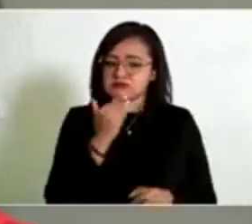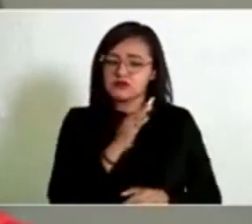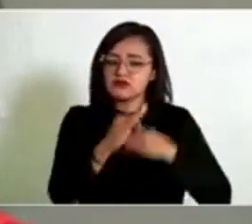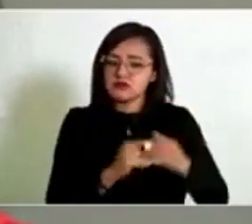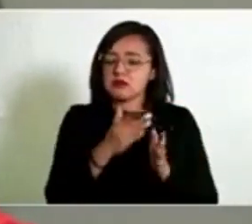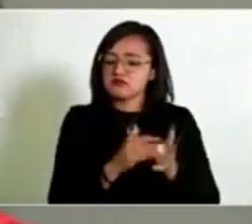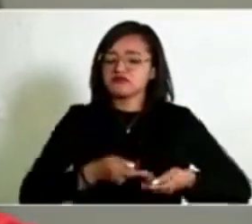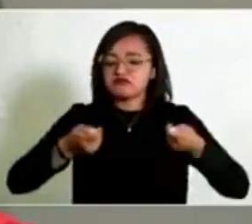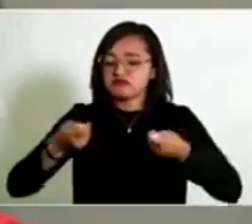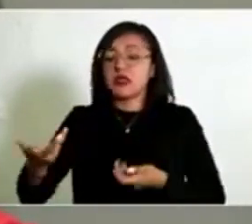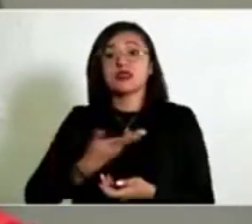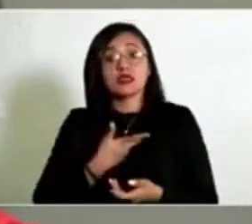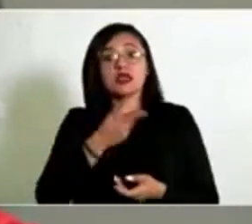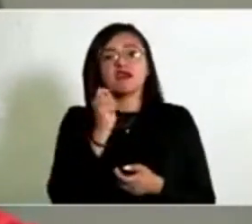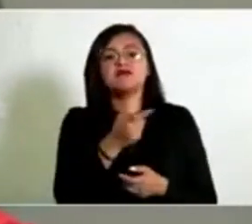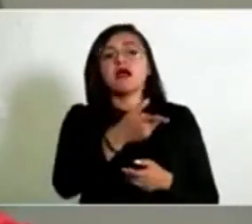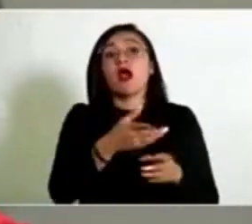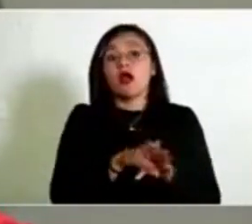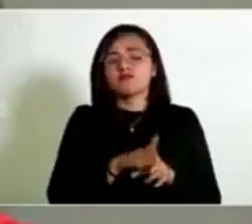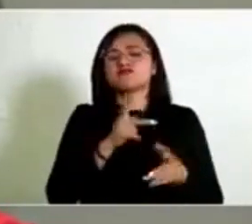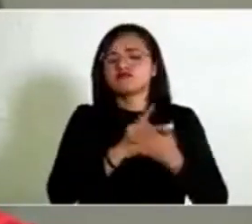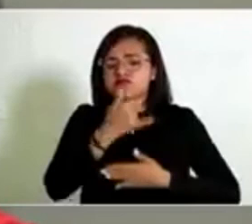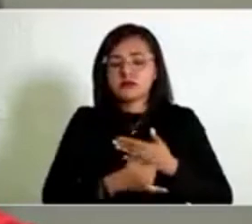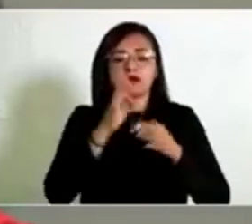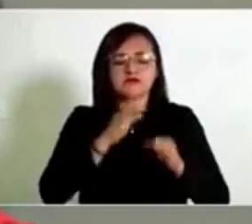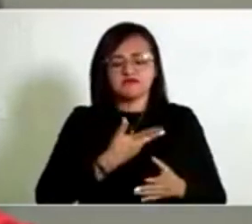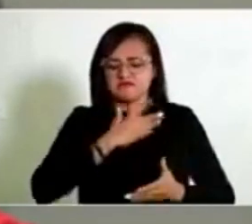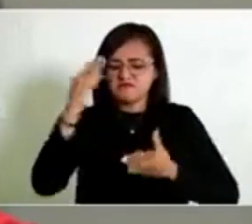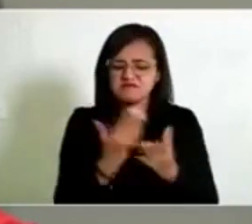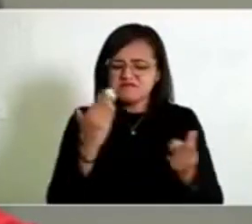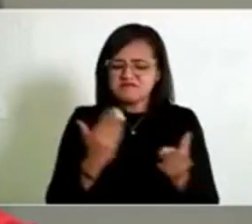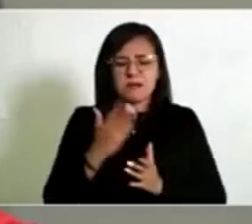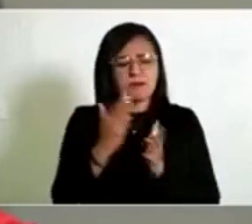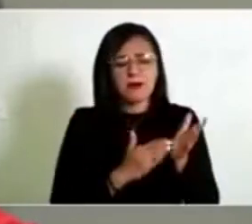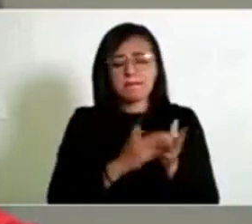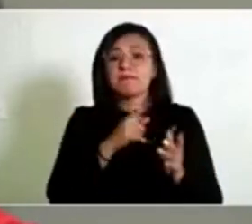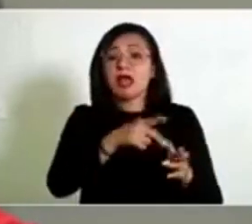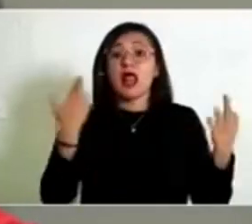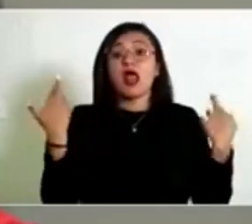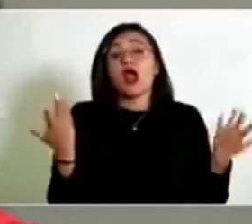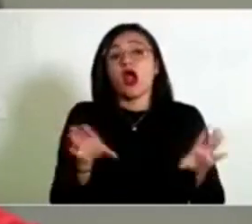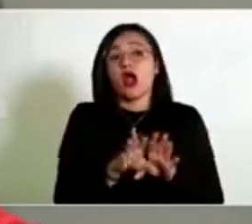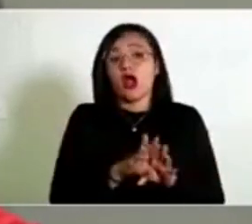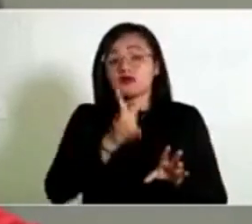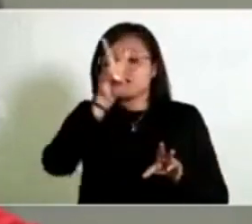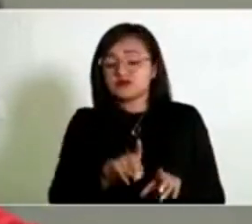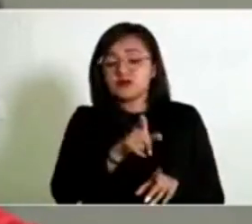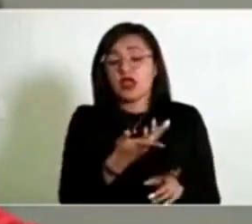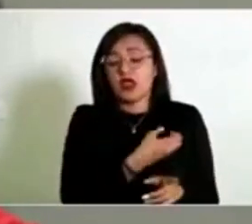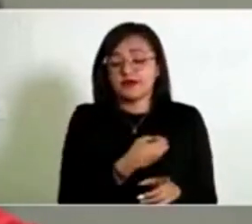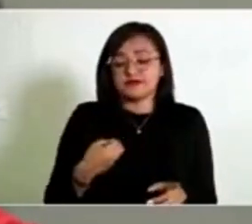recursos cuenta con sus expedientes técnicos, sus análisis específicos y todos los expedientes que de acuerdo a la normatividad aplicable